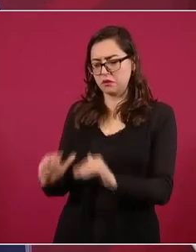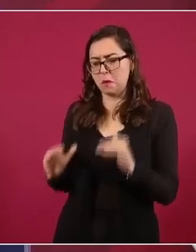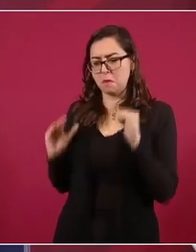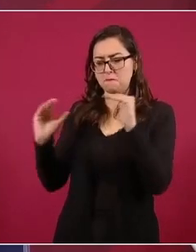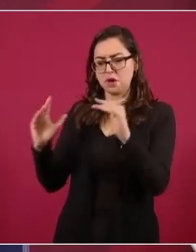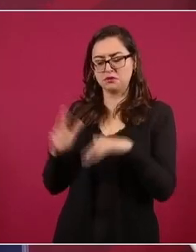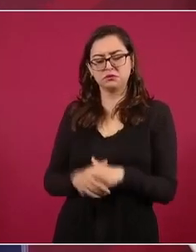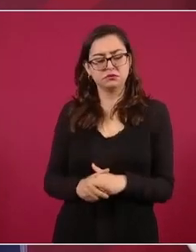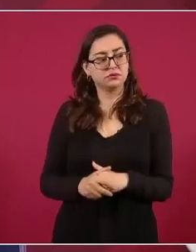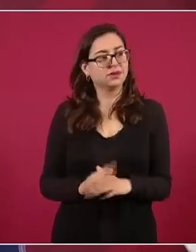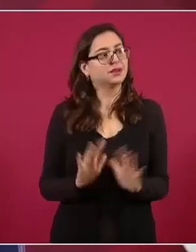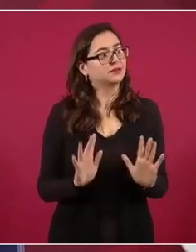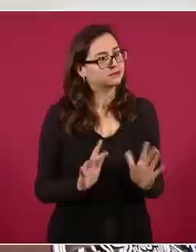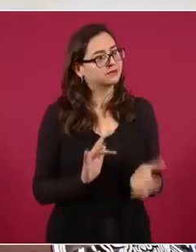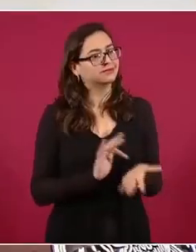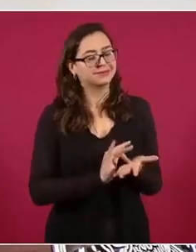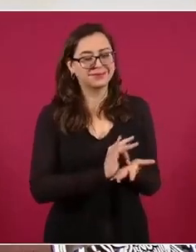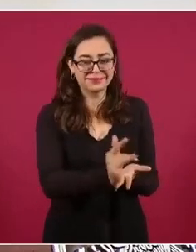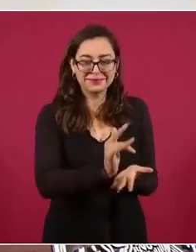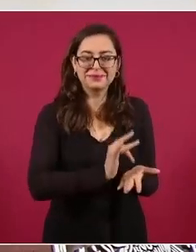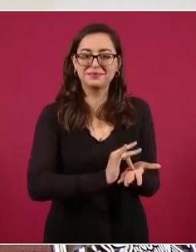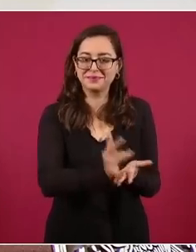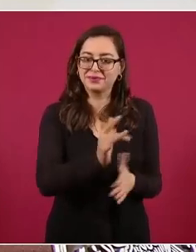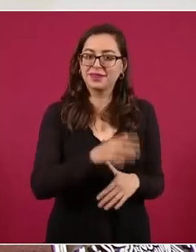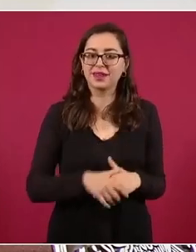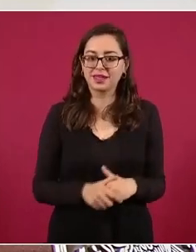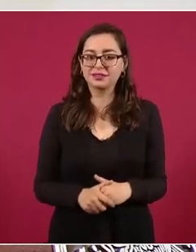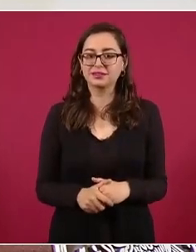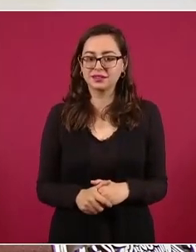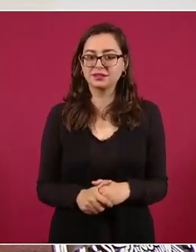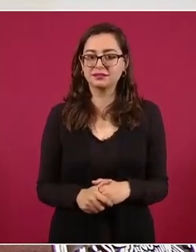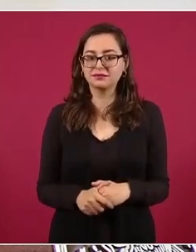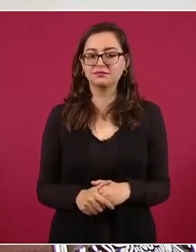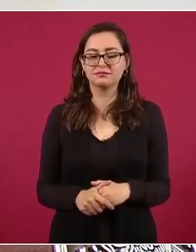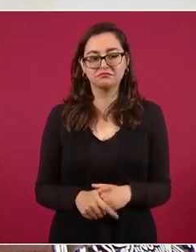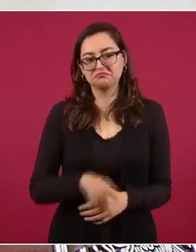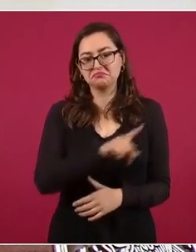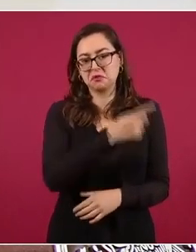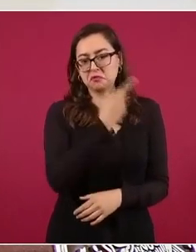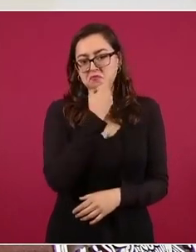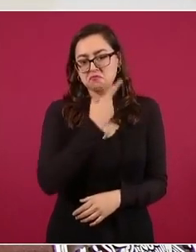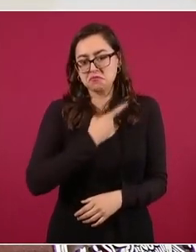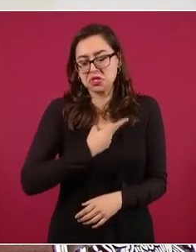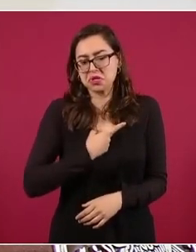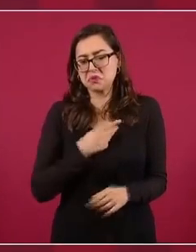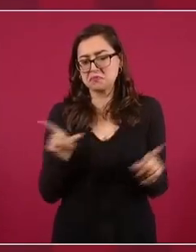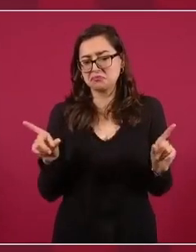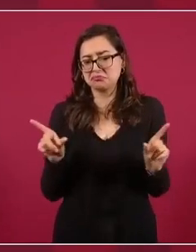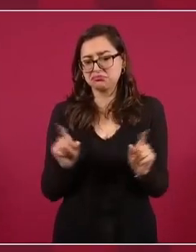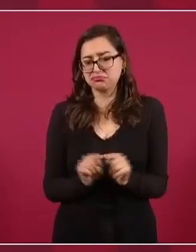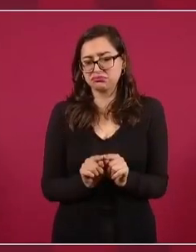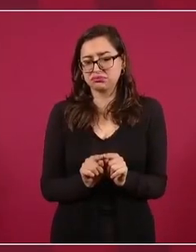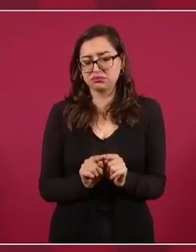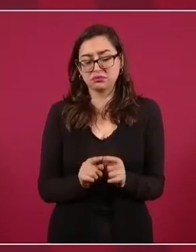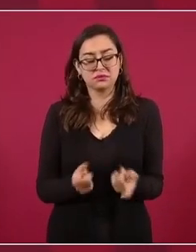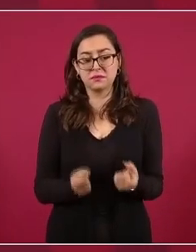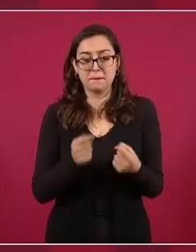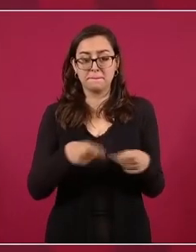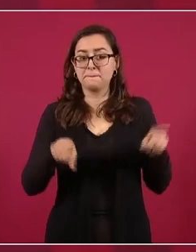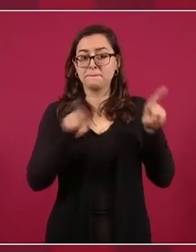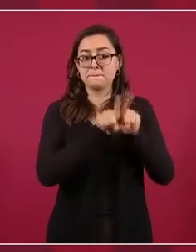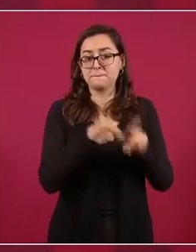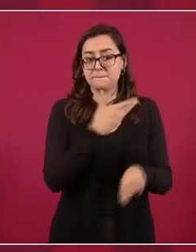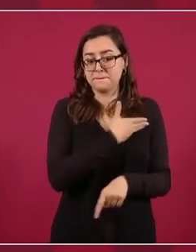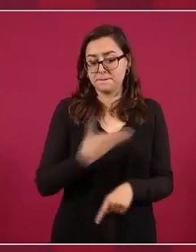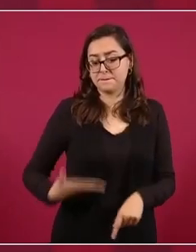cosa que les agradecemos mucho. La misma postura que tiene el presidente Biden